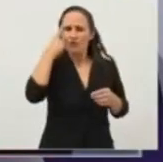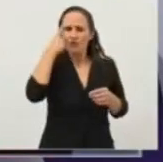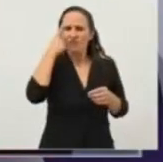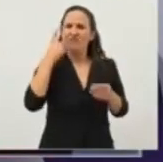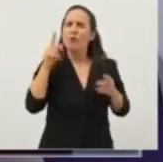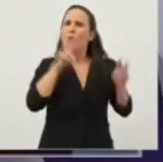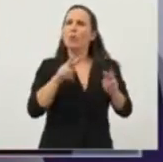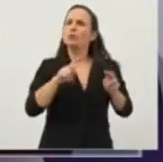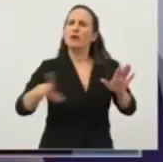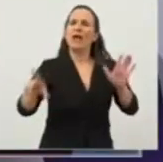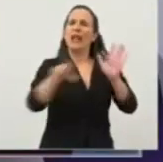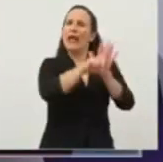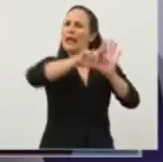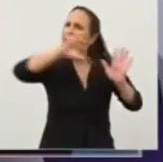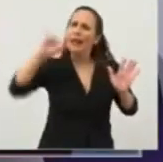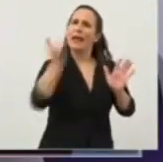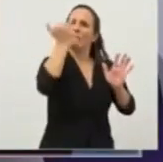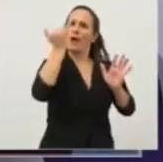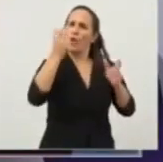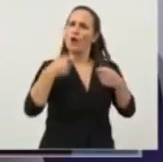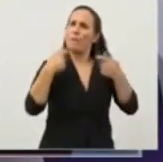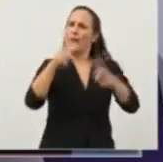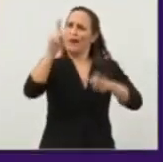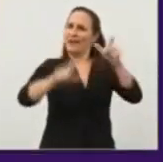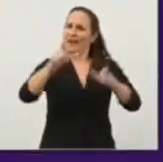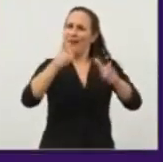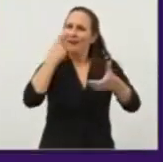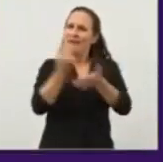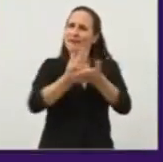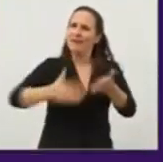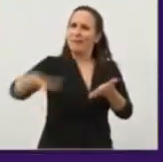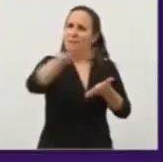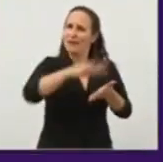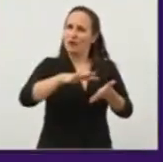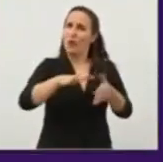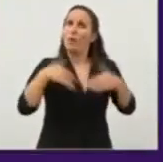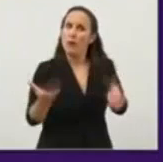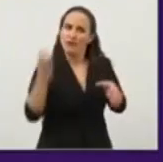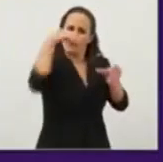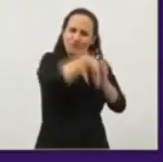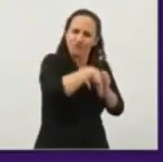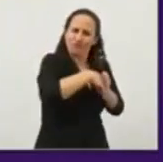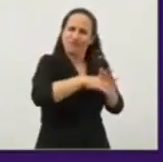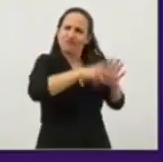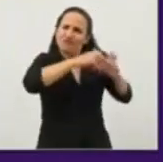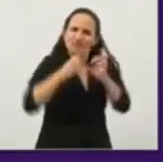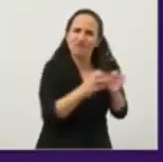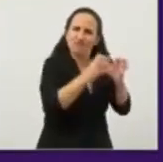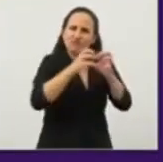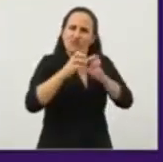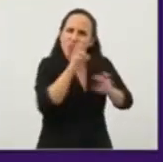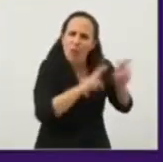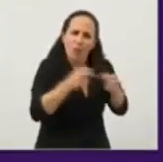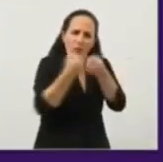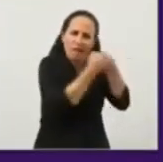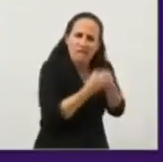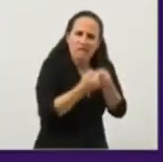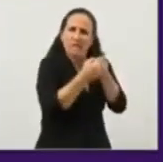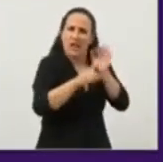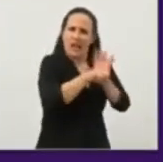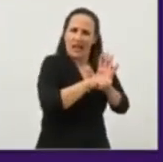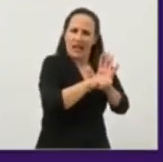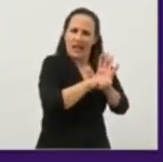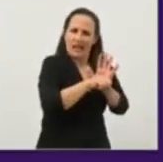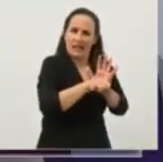la mejor ley para los ciudadanos y para las ciudadanas, y por eso nos metemos a discutir y a llegar a consensos en cada una de las leyes.